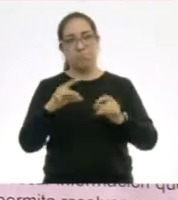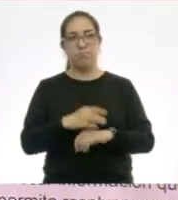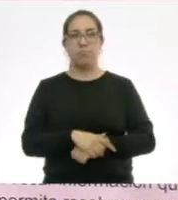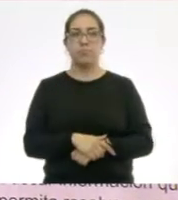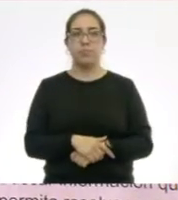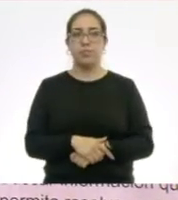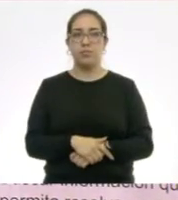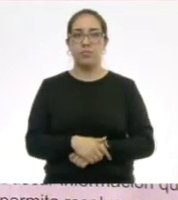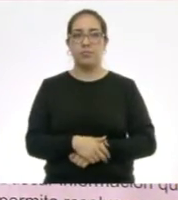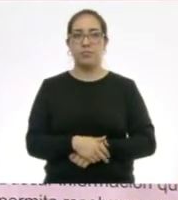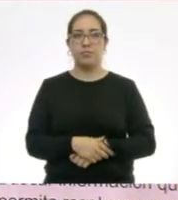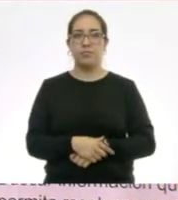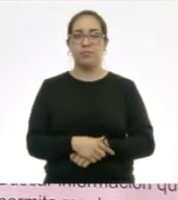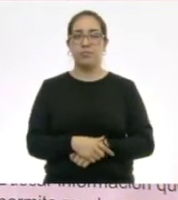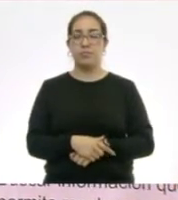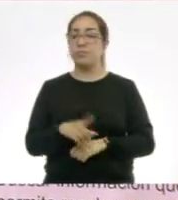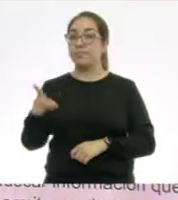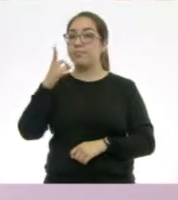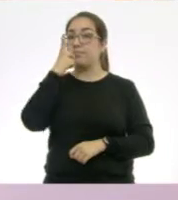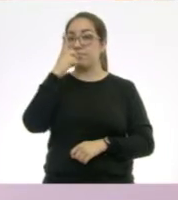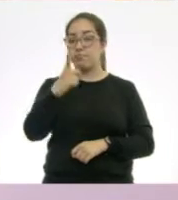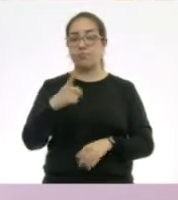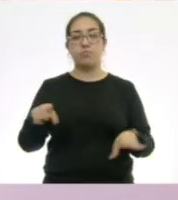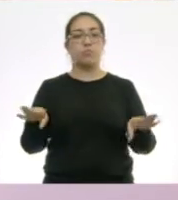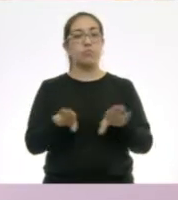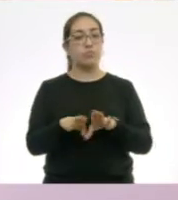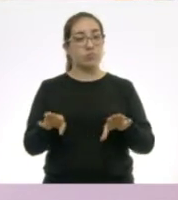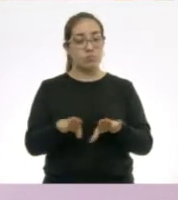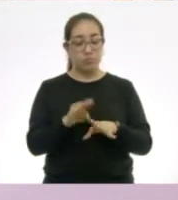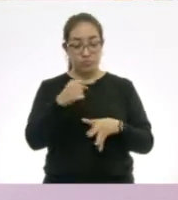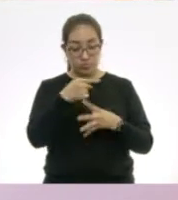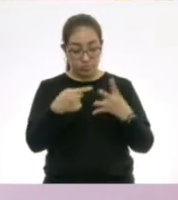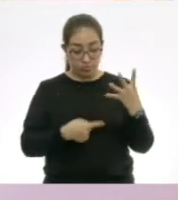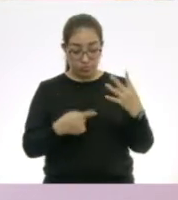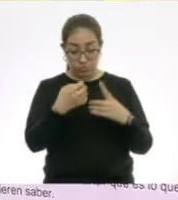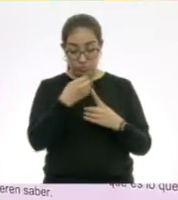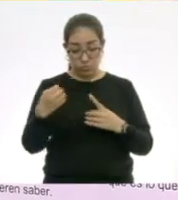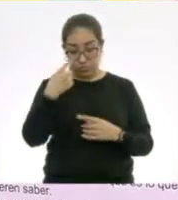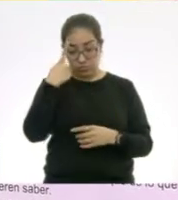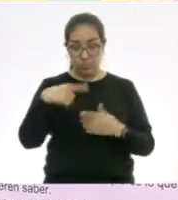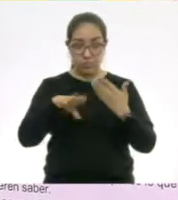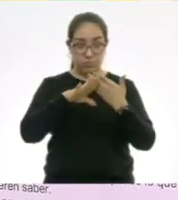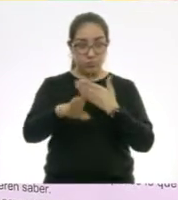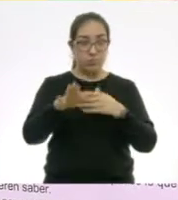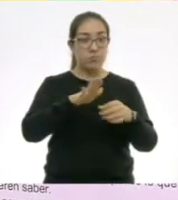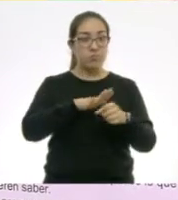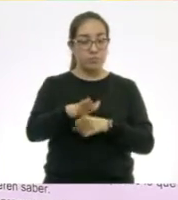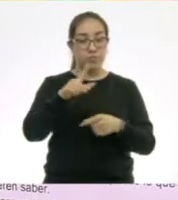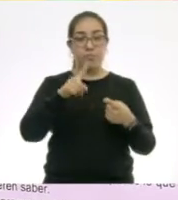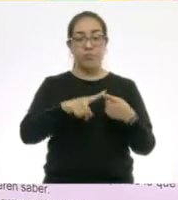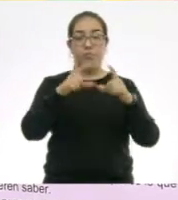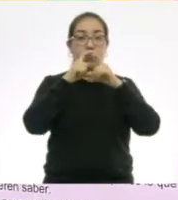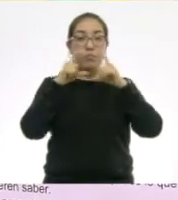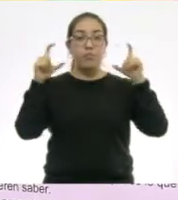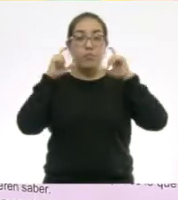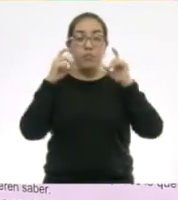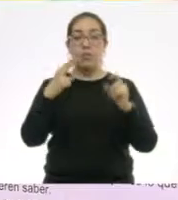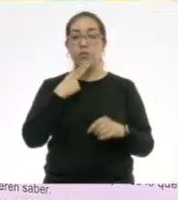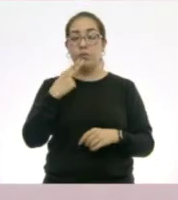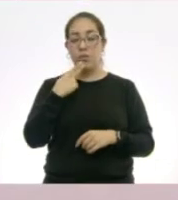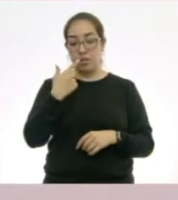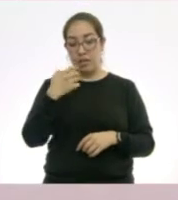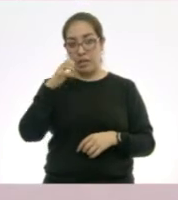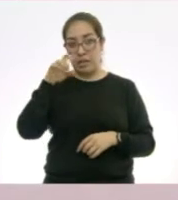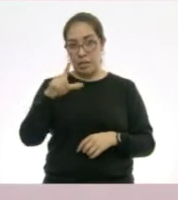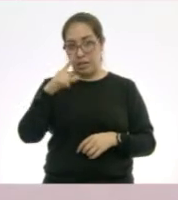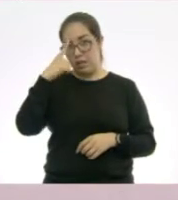¿Lo puedes leer? Dice, las medidas de prevención son usar cubrebocas, desinfectarse al llegar